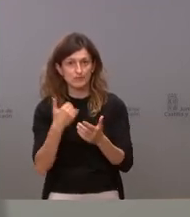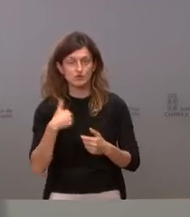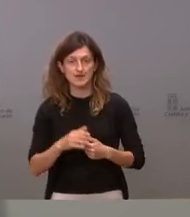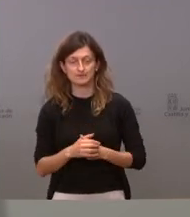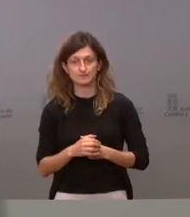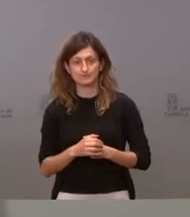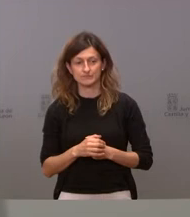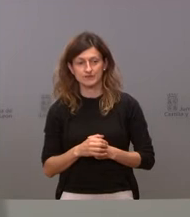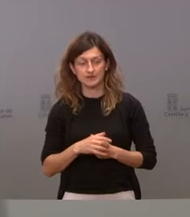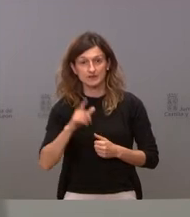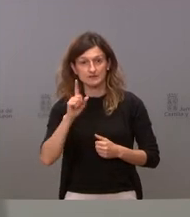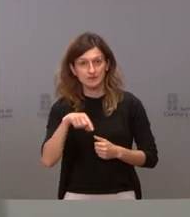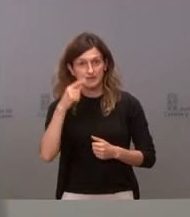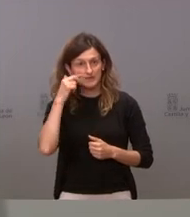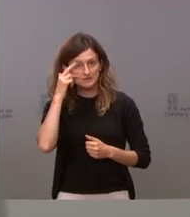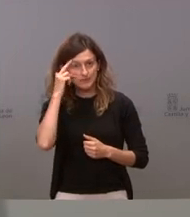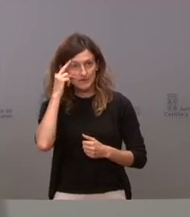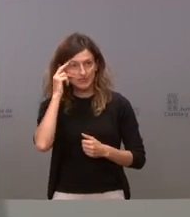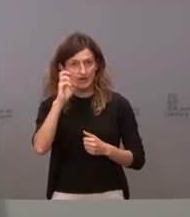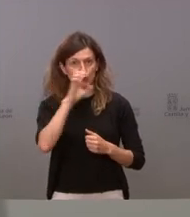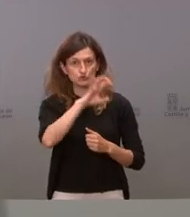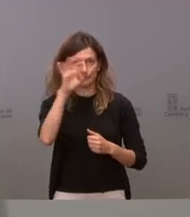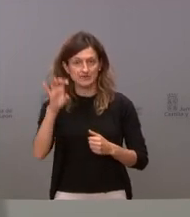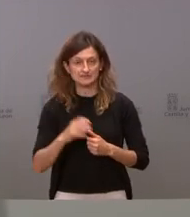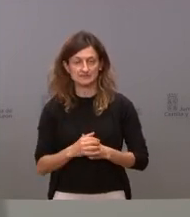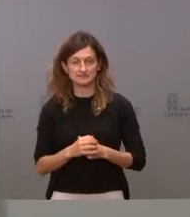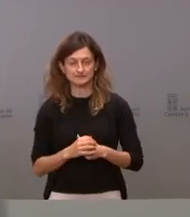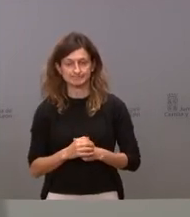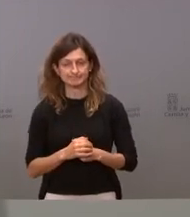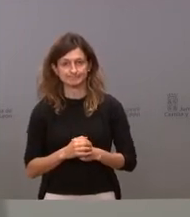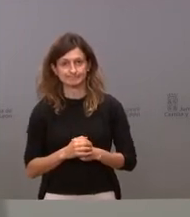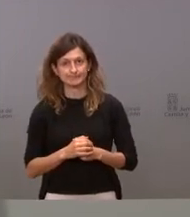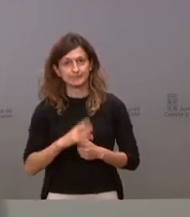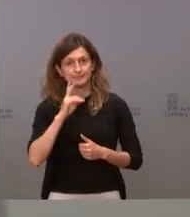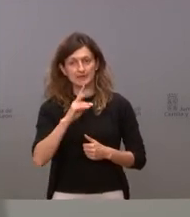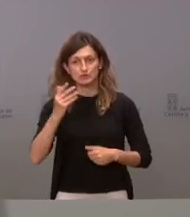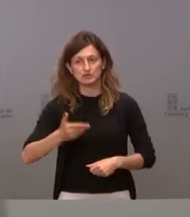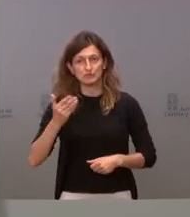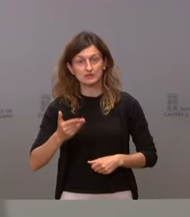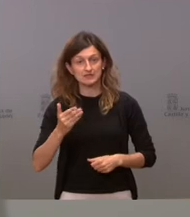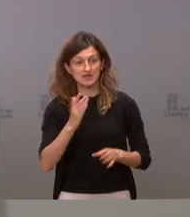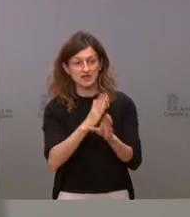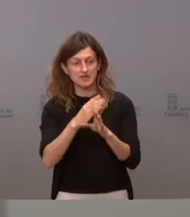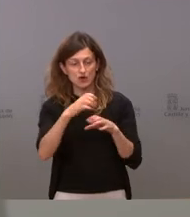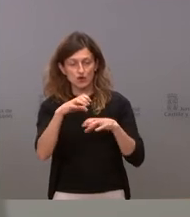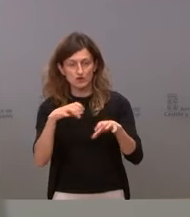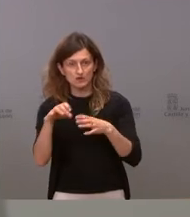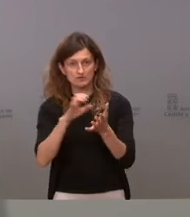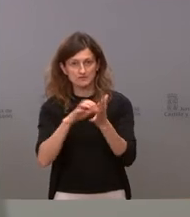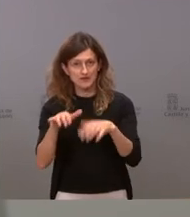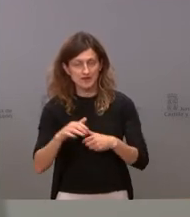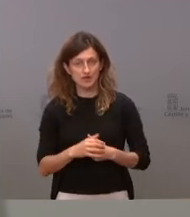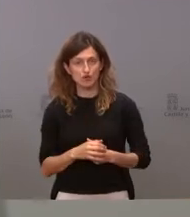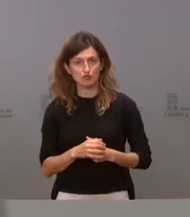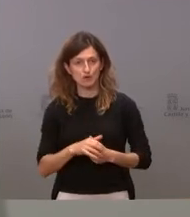en las experiencias de otros países ¿no? esto es muy importante tener una ordenación del territorio que